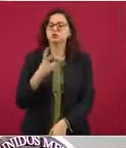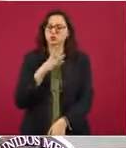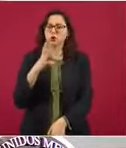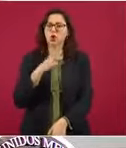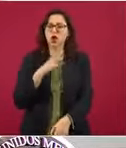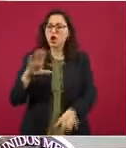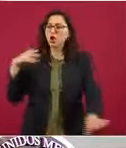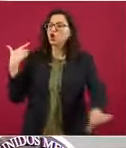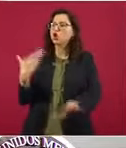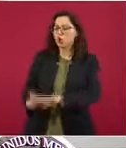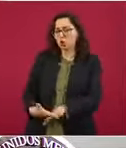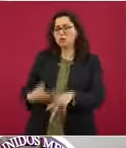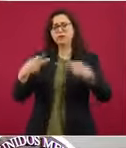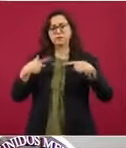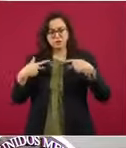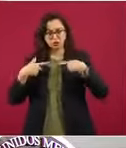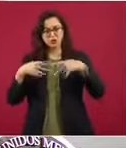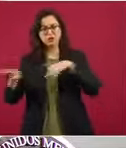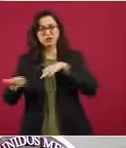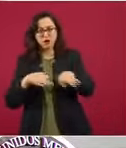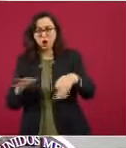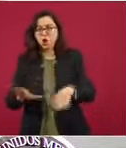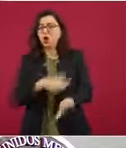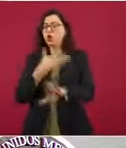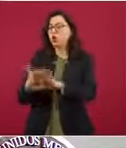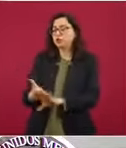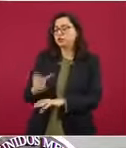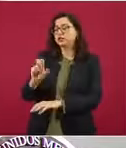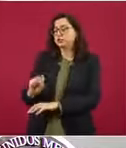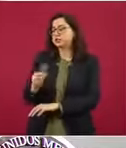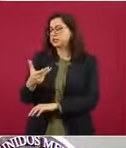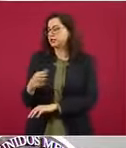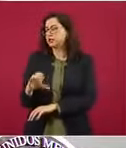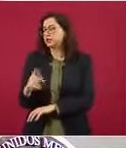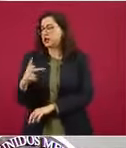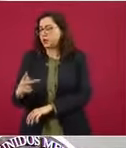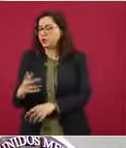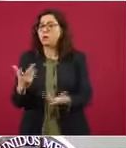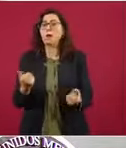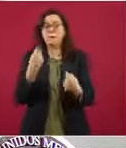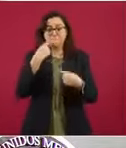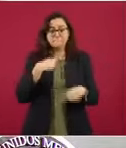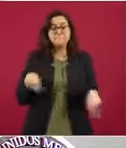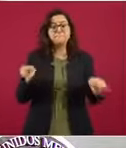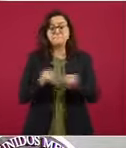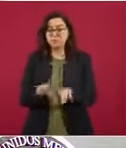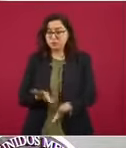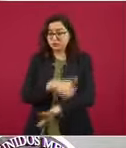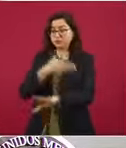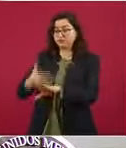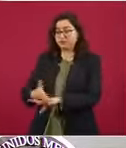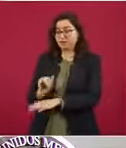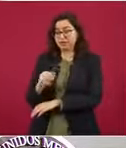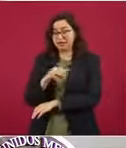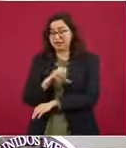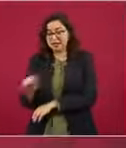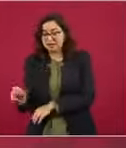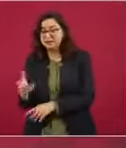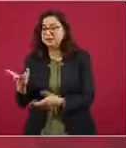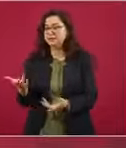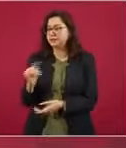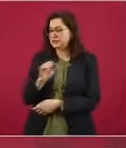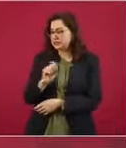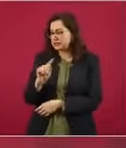a los institutos de seguridad social y también a las empresas que sí cumplen y que